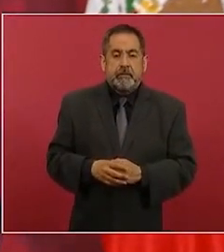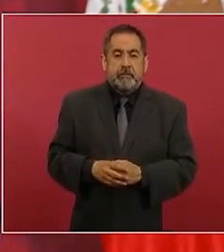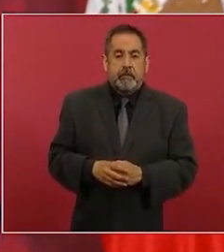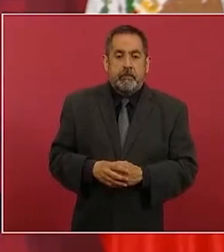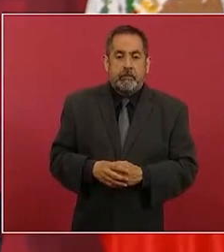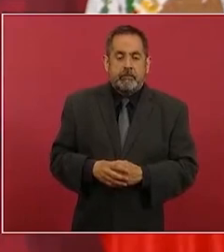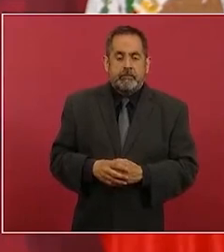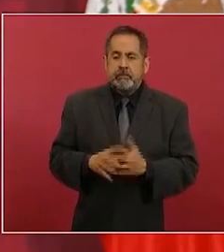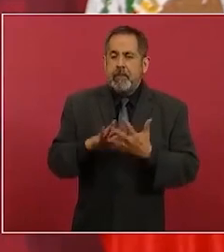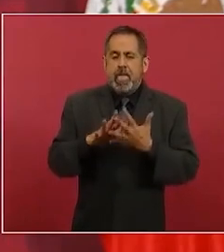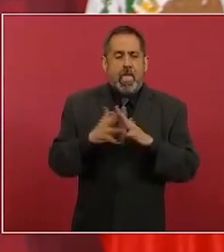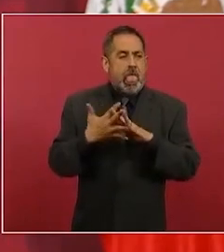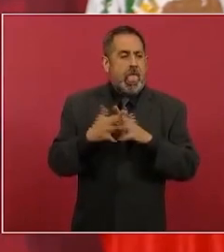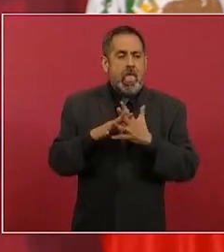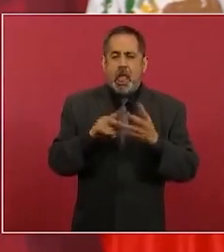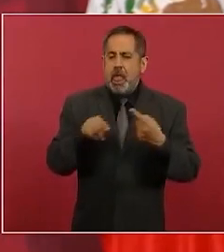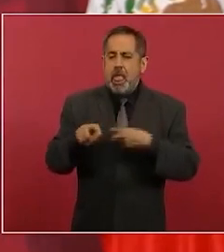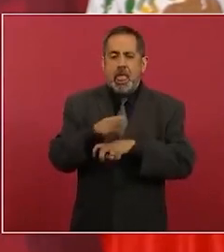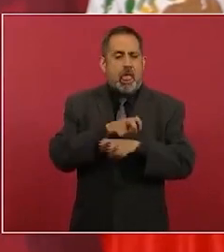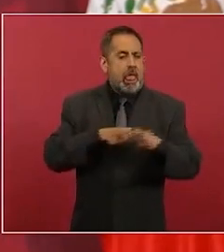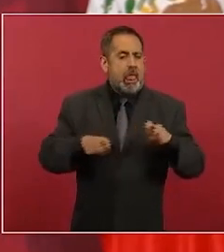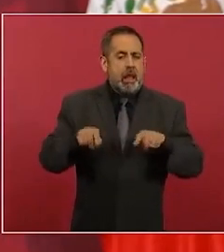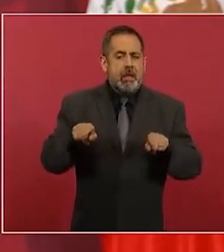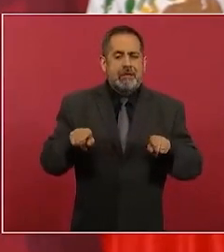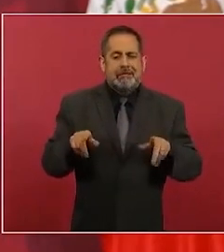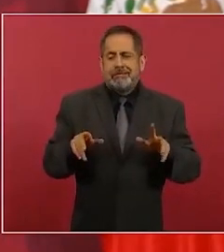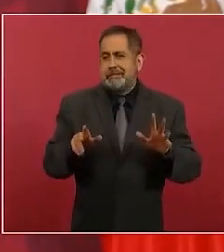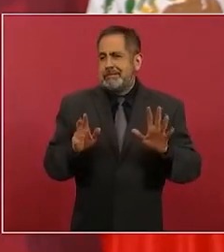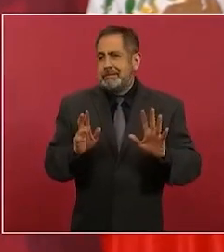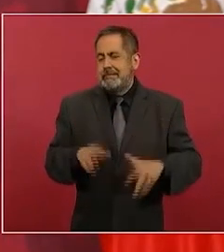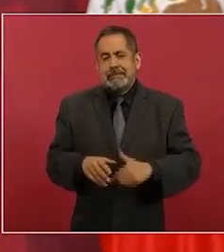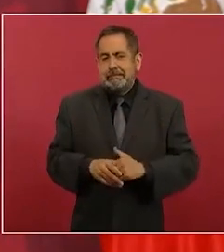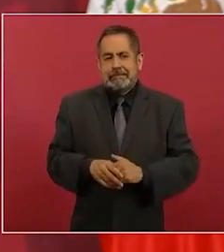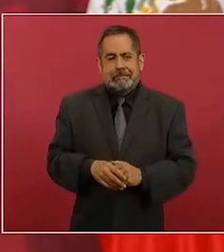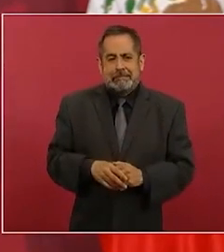mezcolanza una